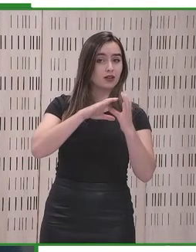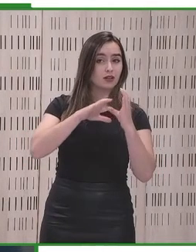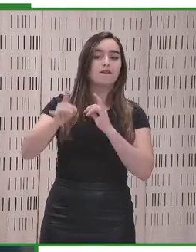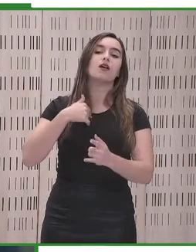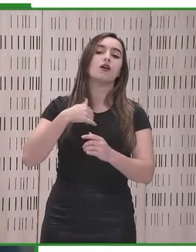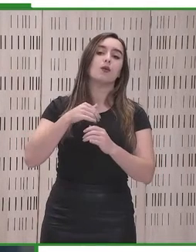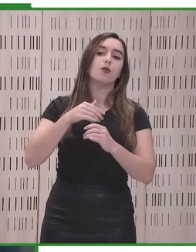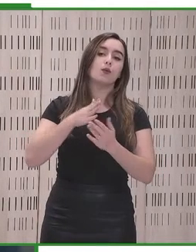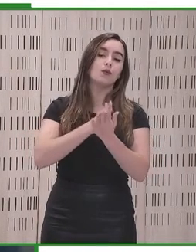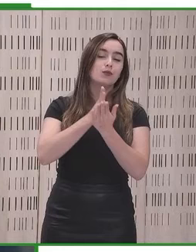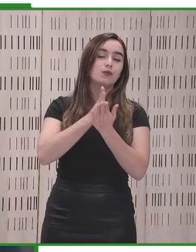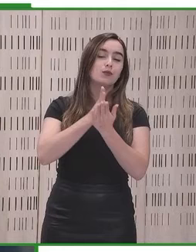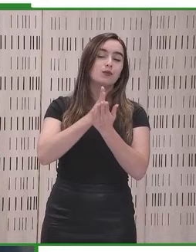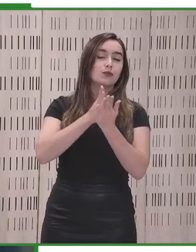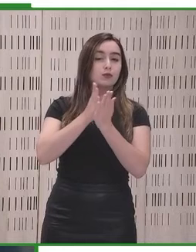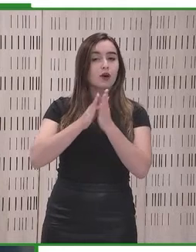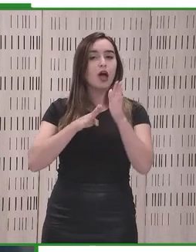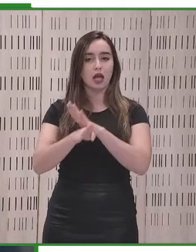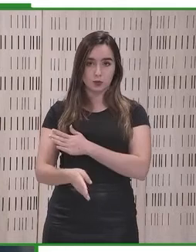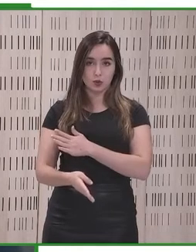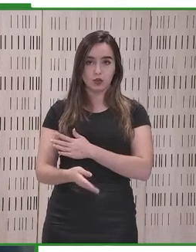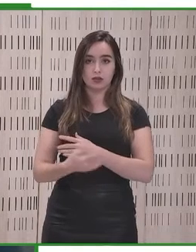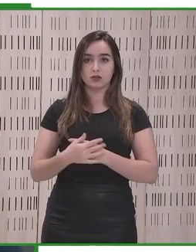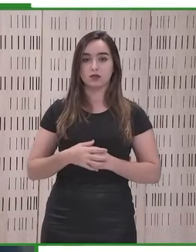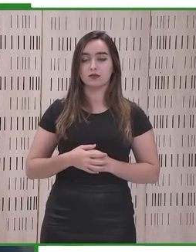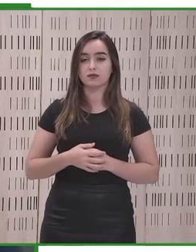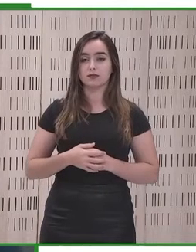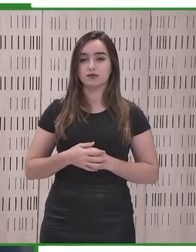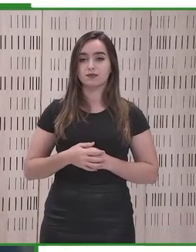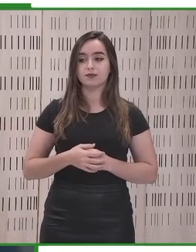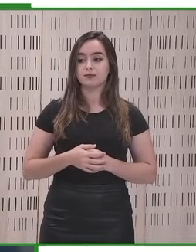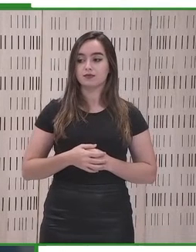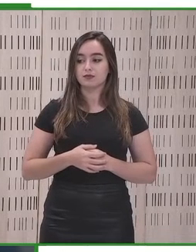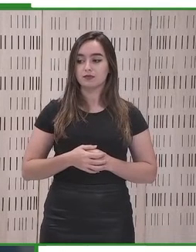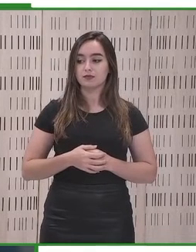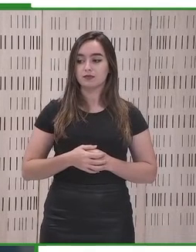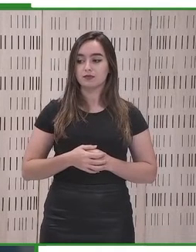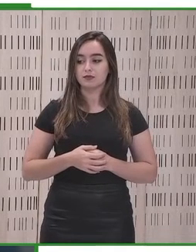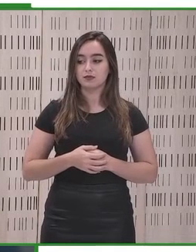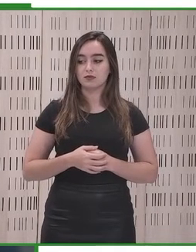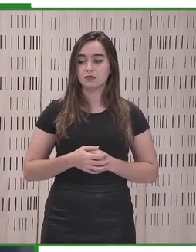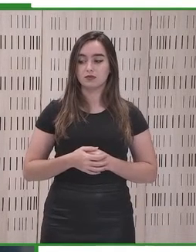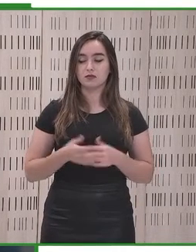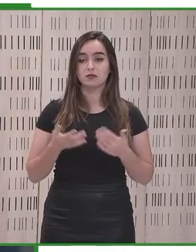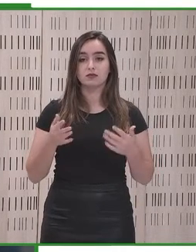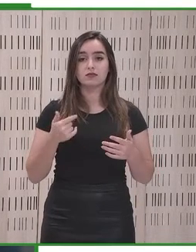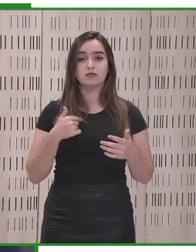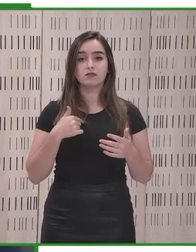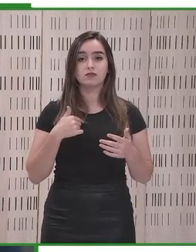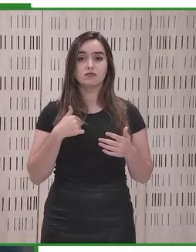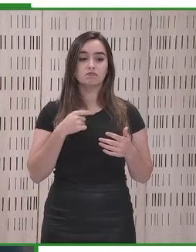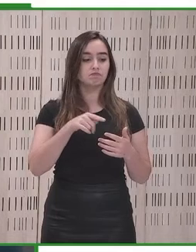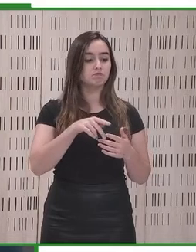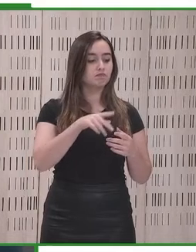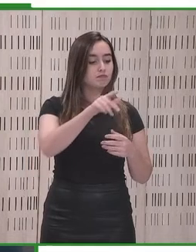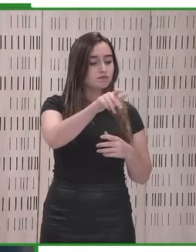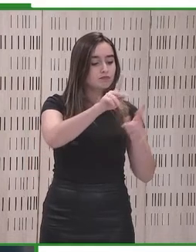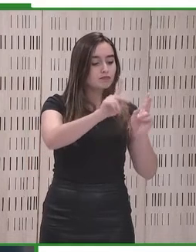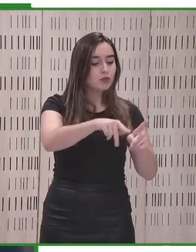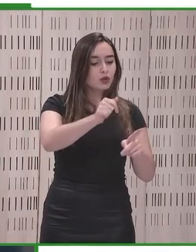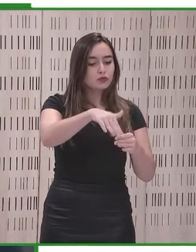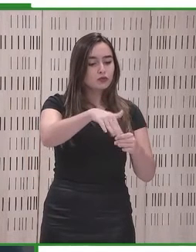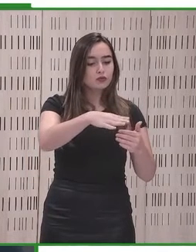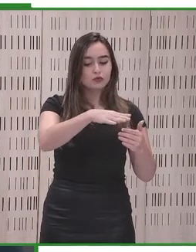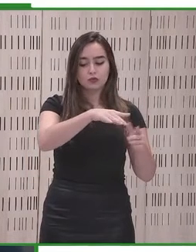de los textos. De manera que se está